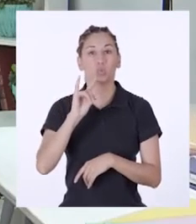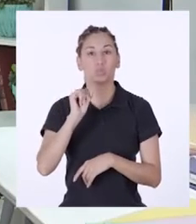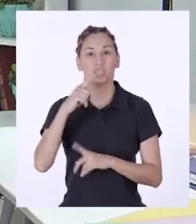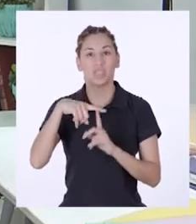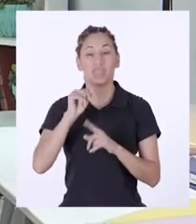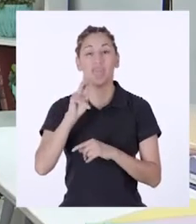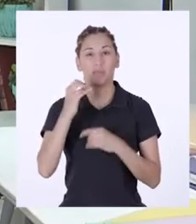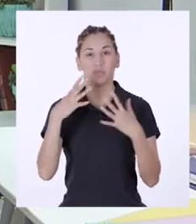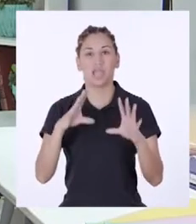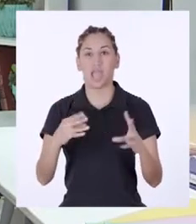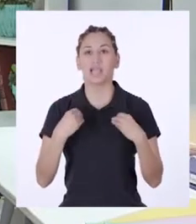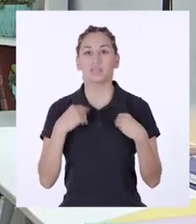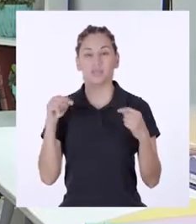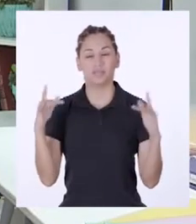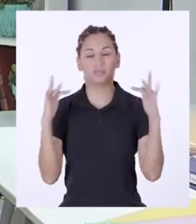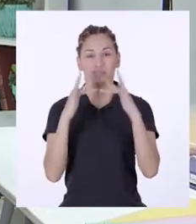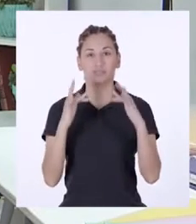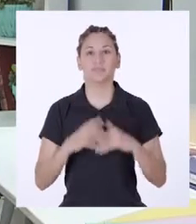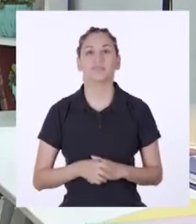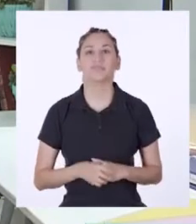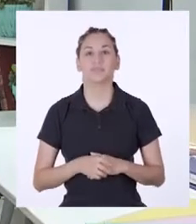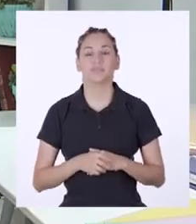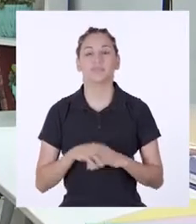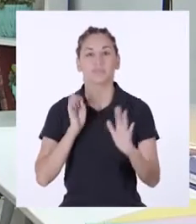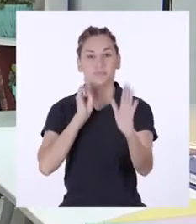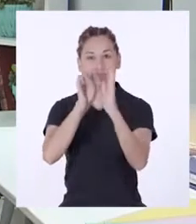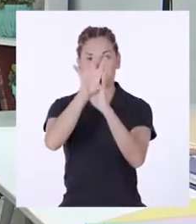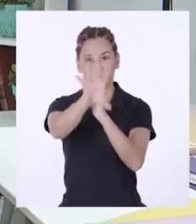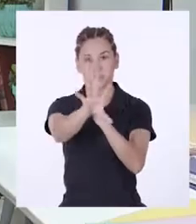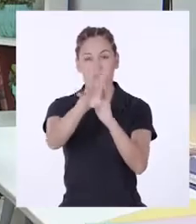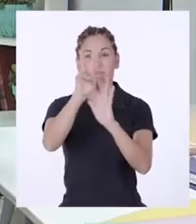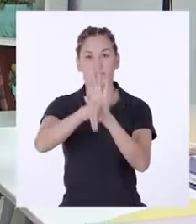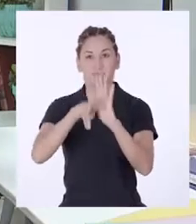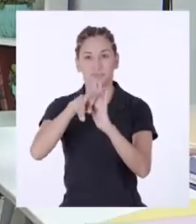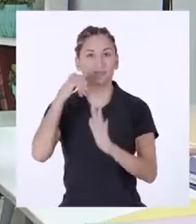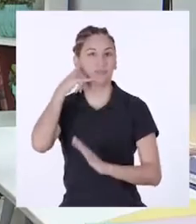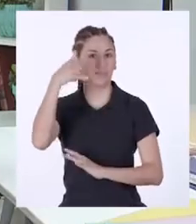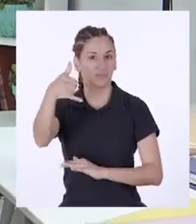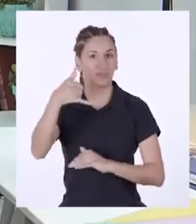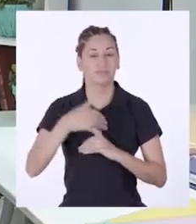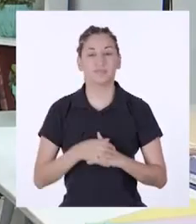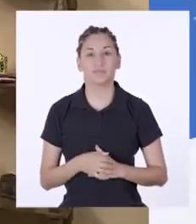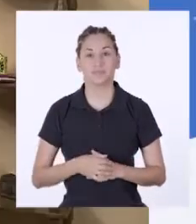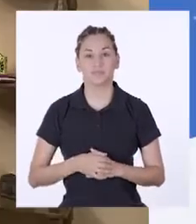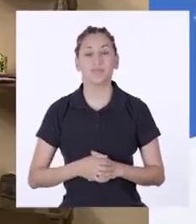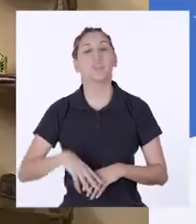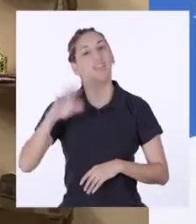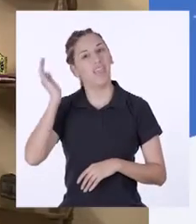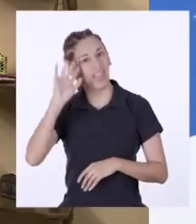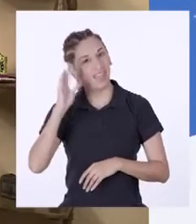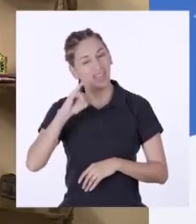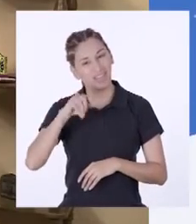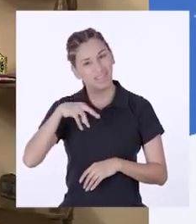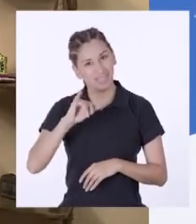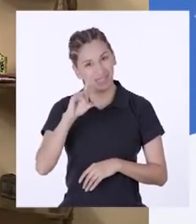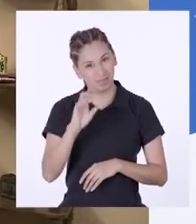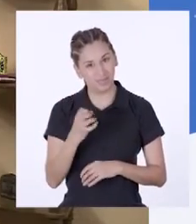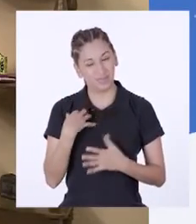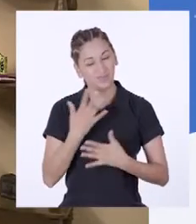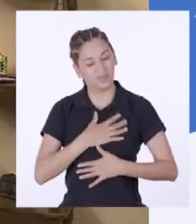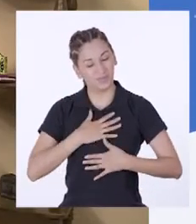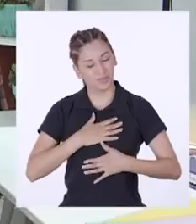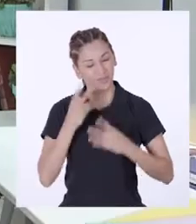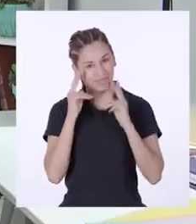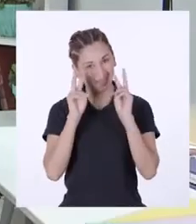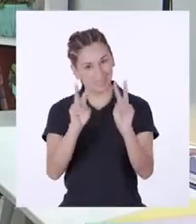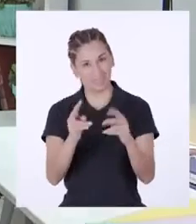ha aceptado nuestro enlace, proyectando videollamada. Hola, Yamile. Es un gusto